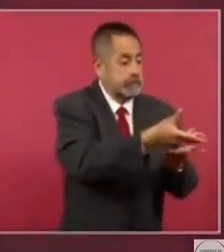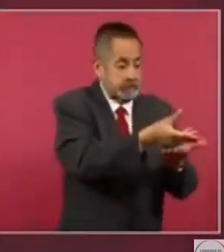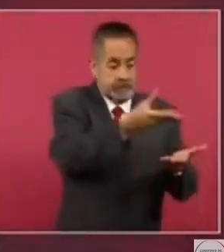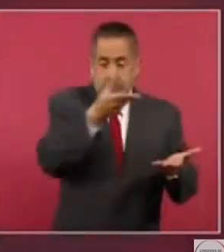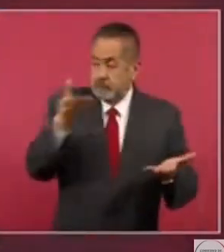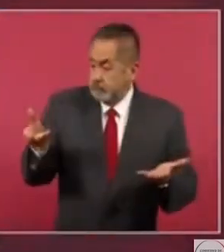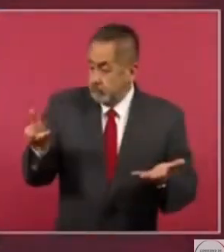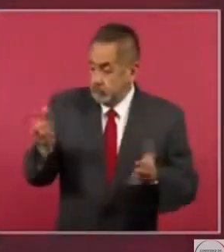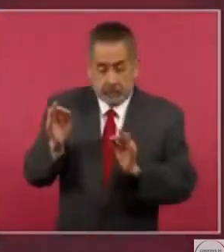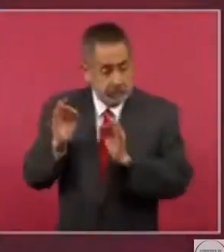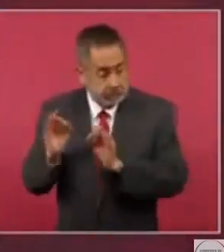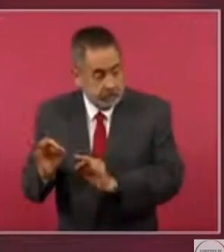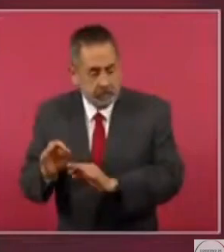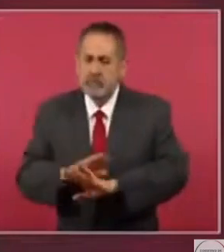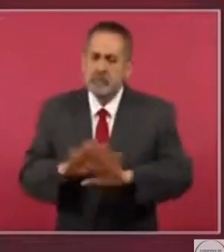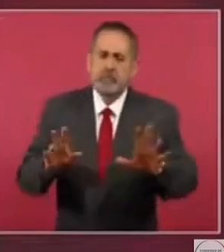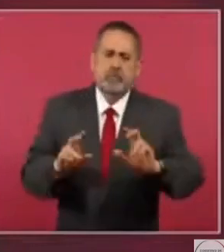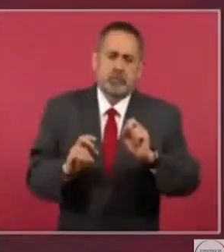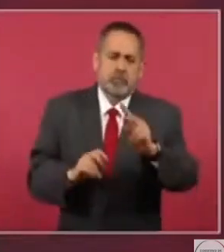Imagínense,